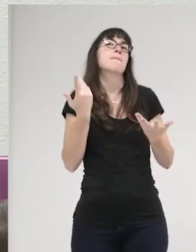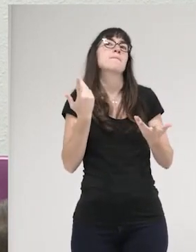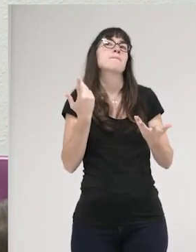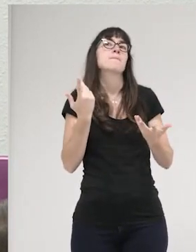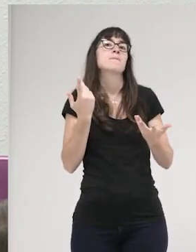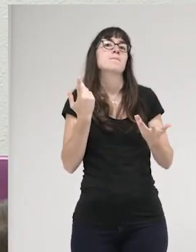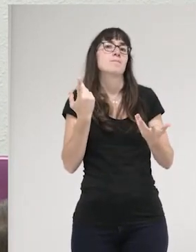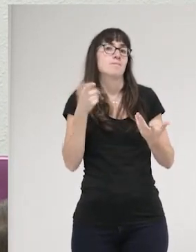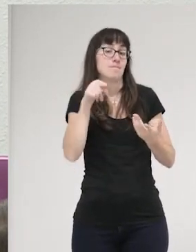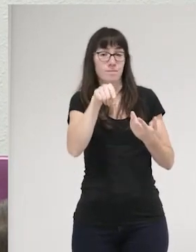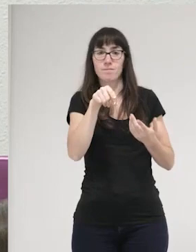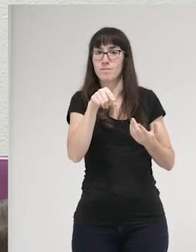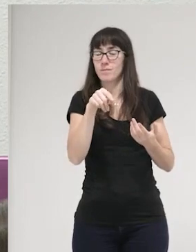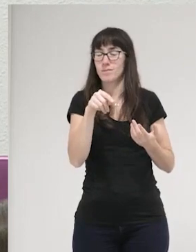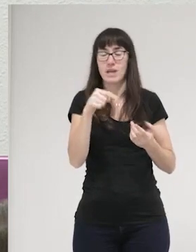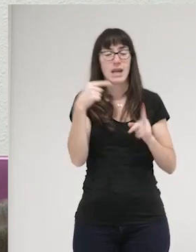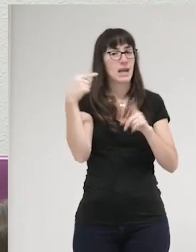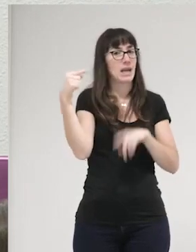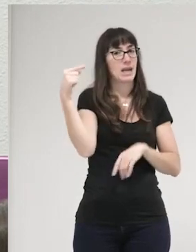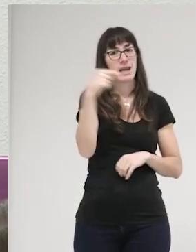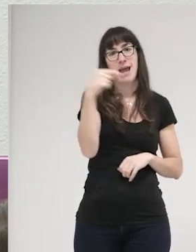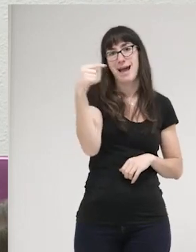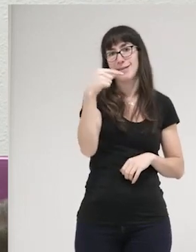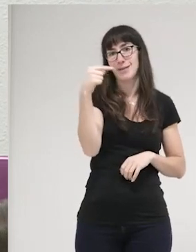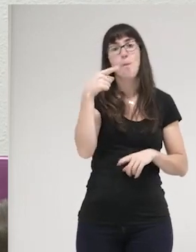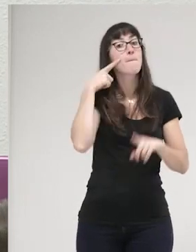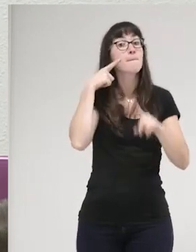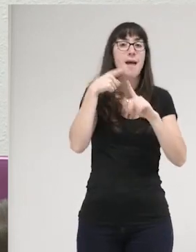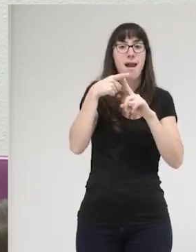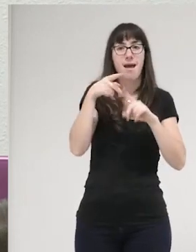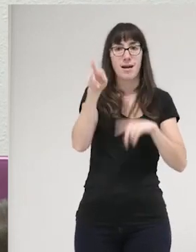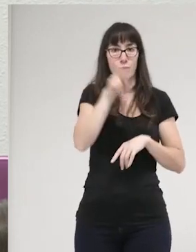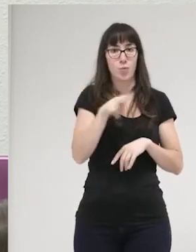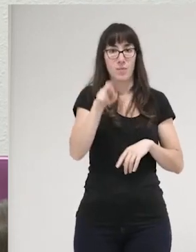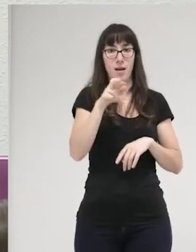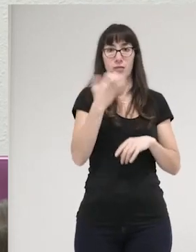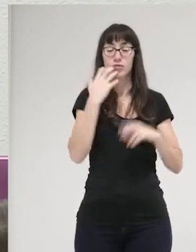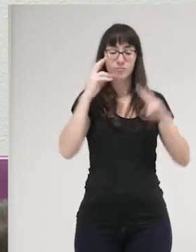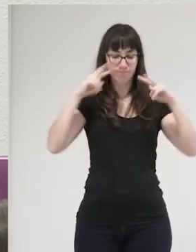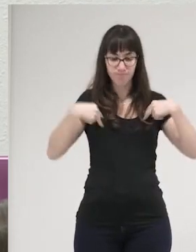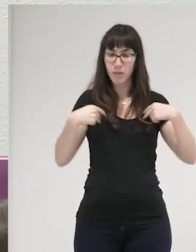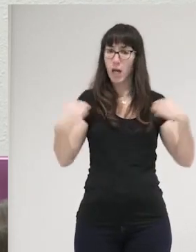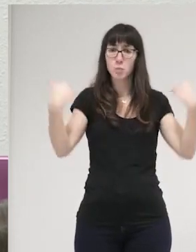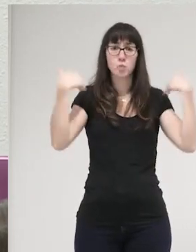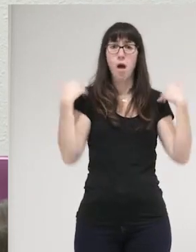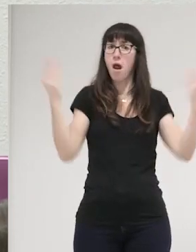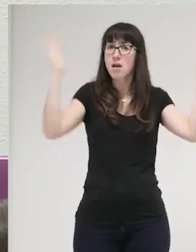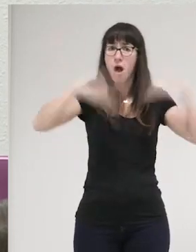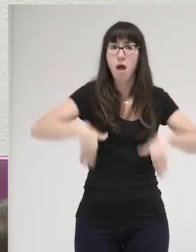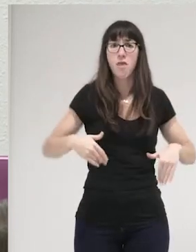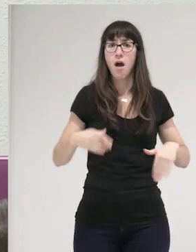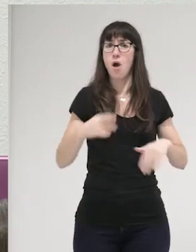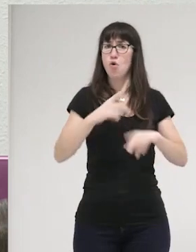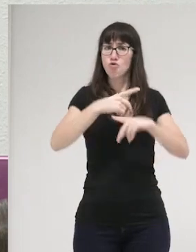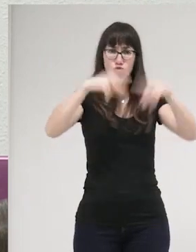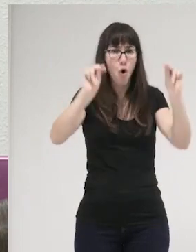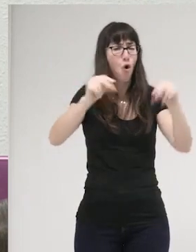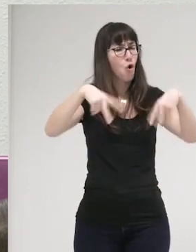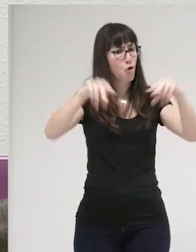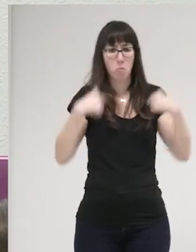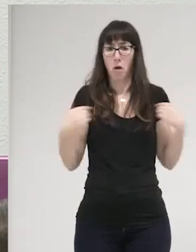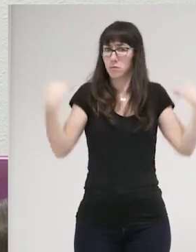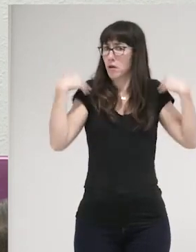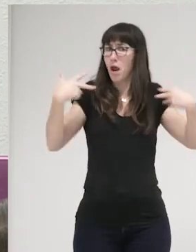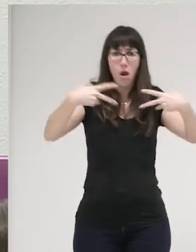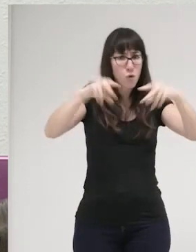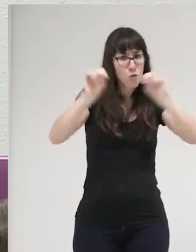esto es terriblemente negativo para los procesos de recuperación porque negar la responsabilidad en las víctimas negar la posibilidad de que